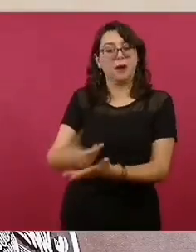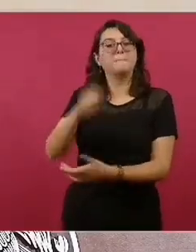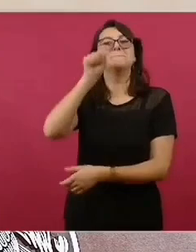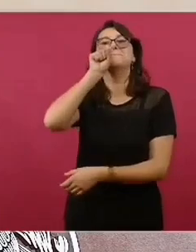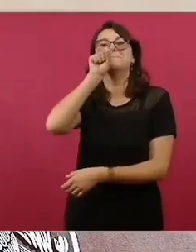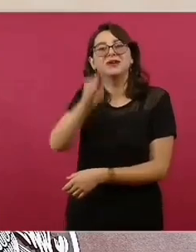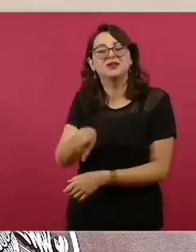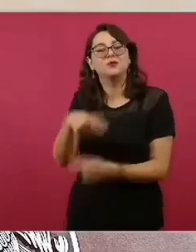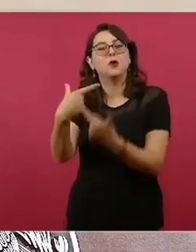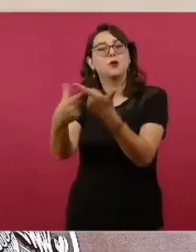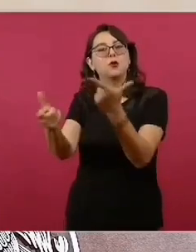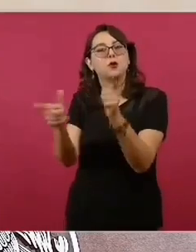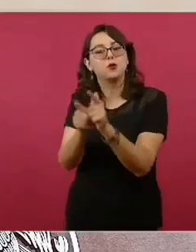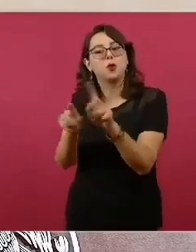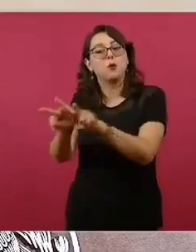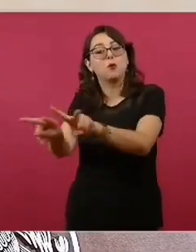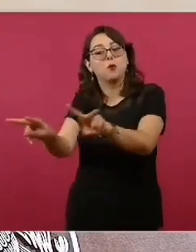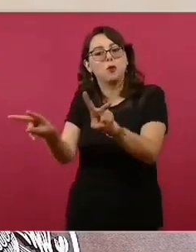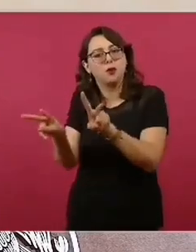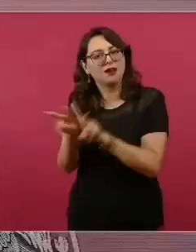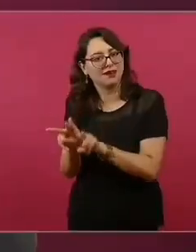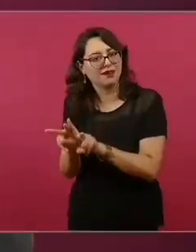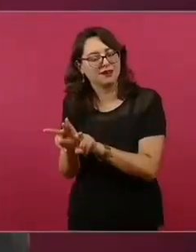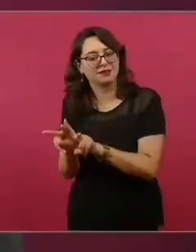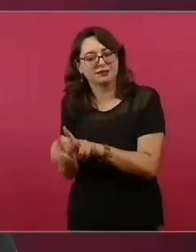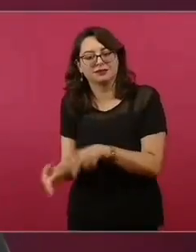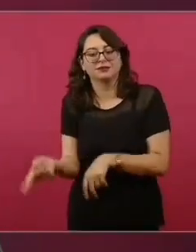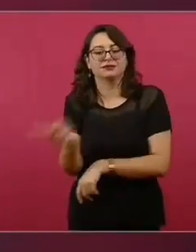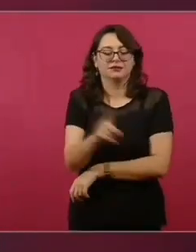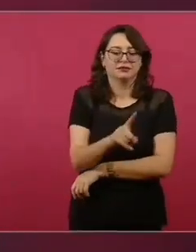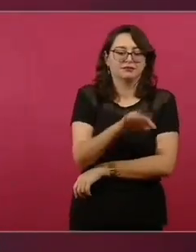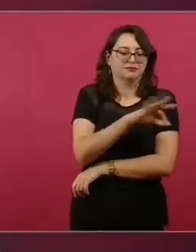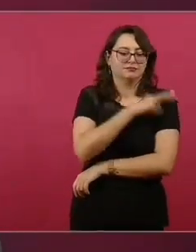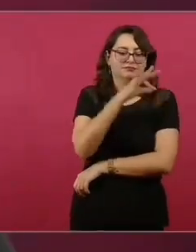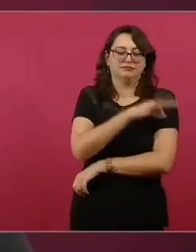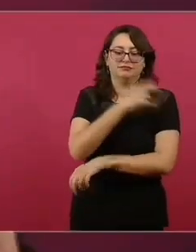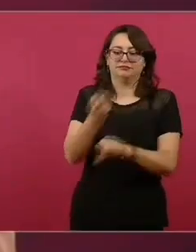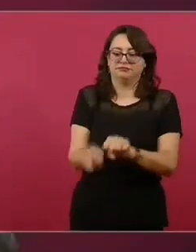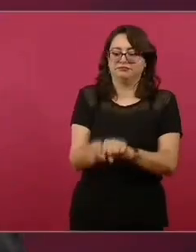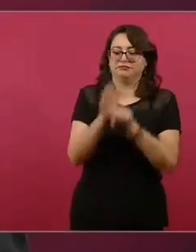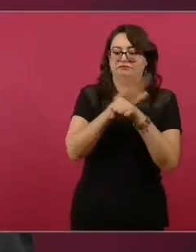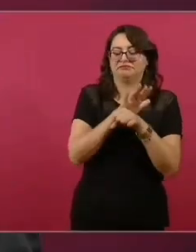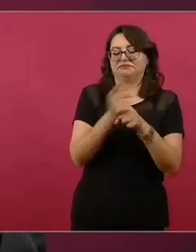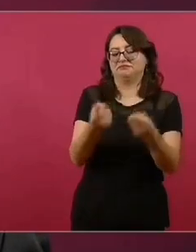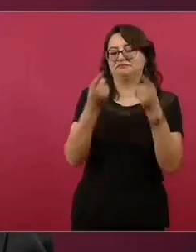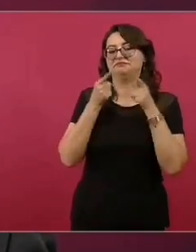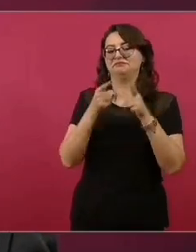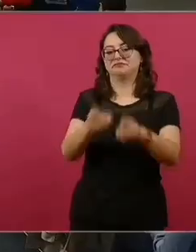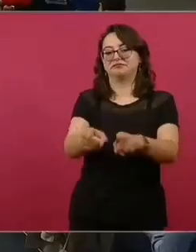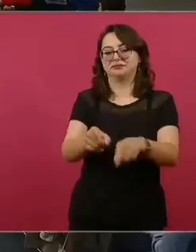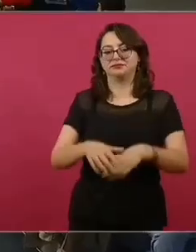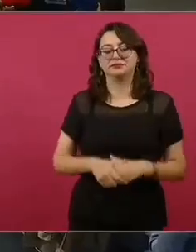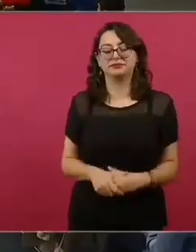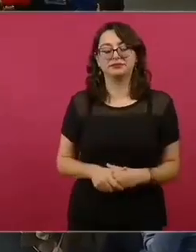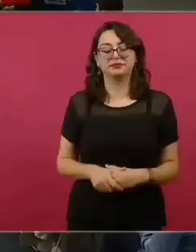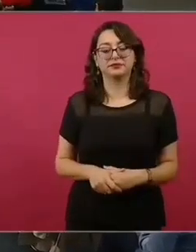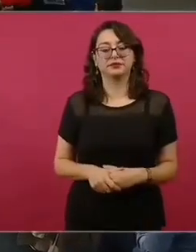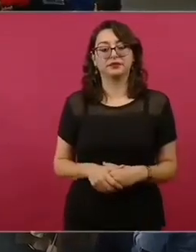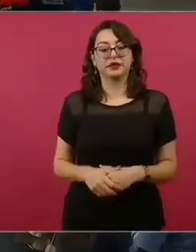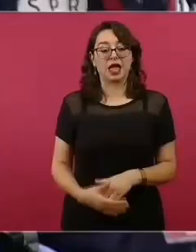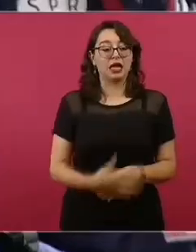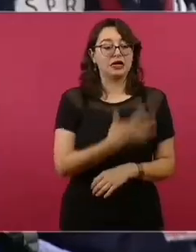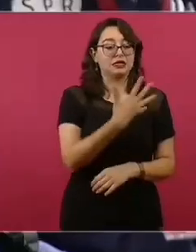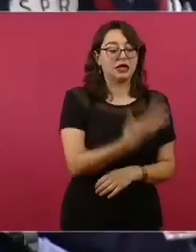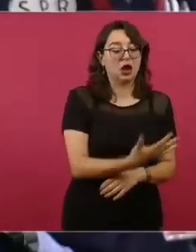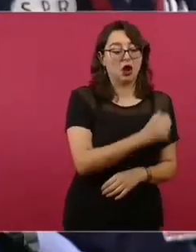Entonces, el esquema operativo va a ser conjunto, vacunas contra influenza y vacunas contra COVID. ¿El grupo de edad de cinco a